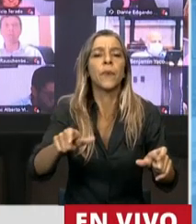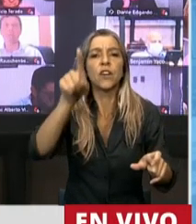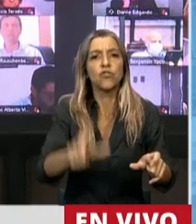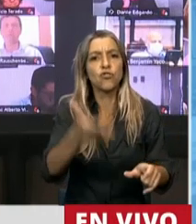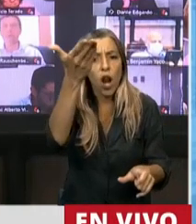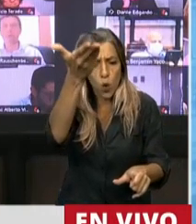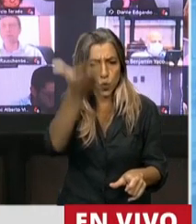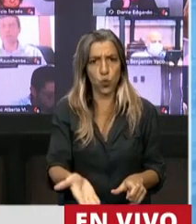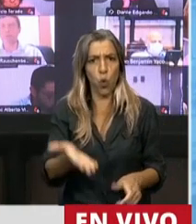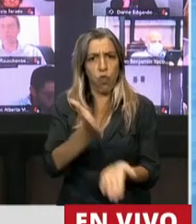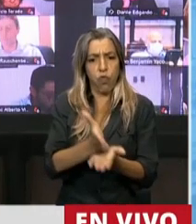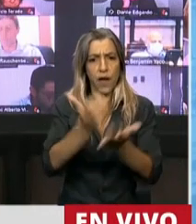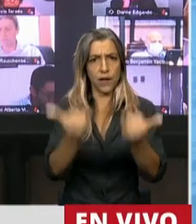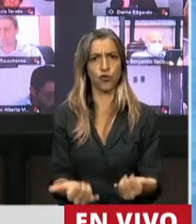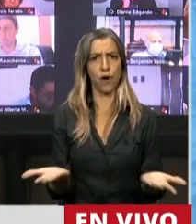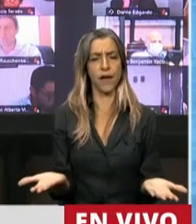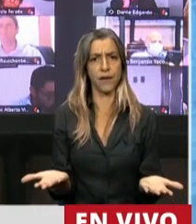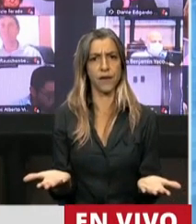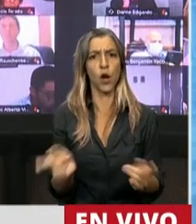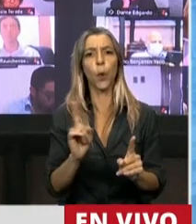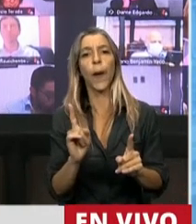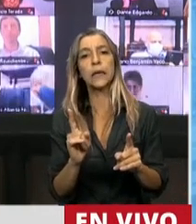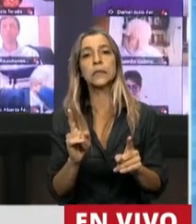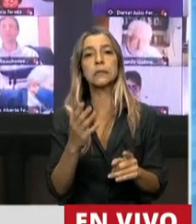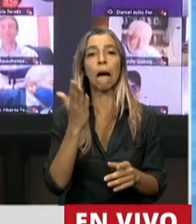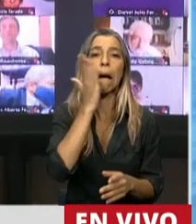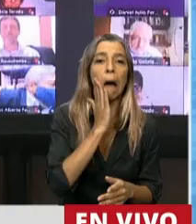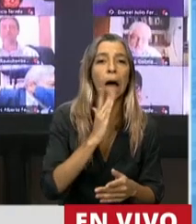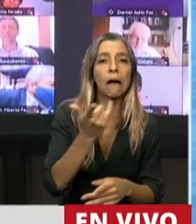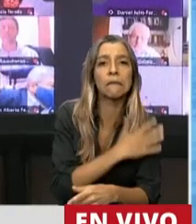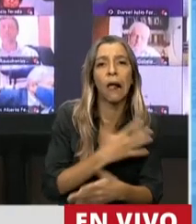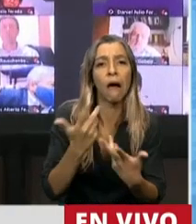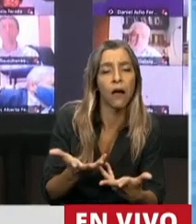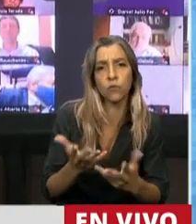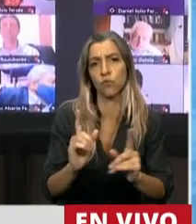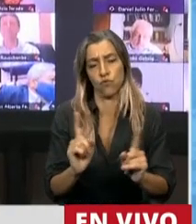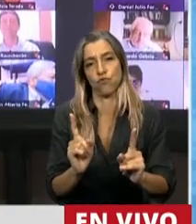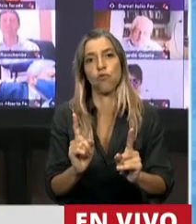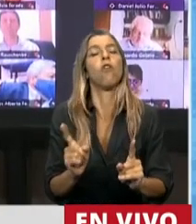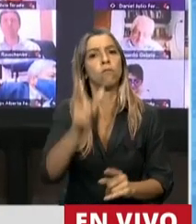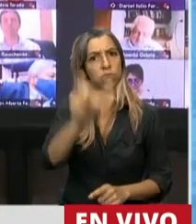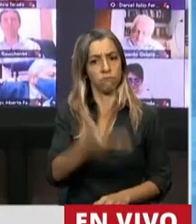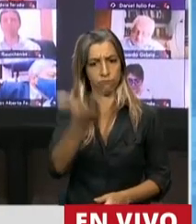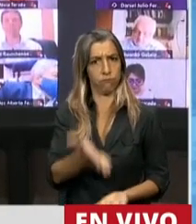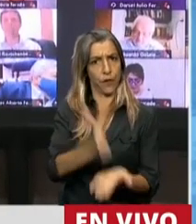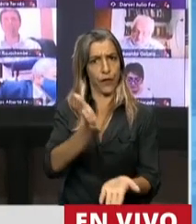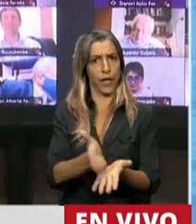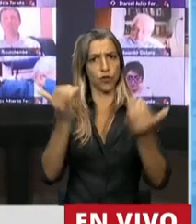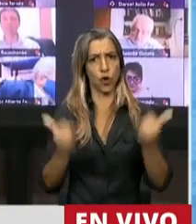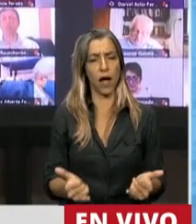como un sujeto de derecho y no de caridad. Creo que esas son las definiciones más importantes que uno puede tener cuando